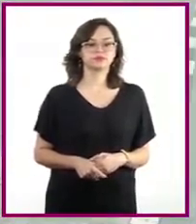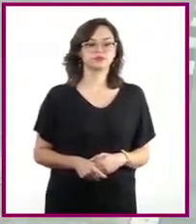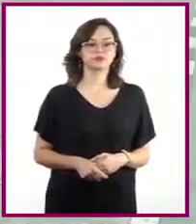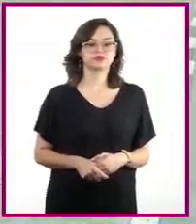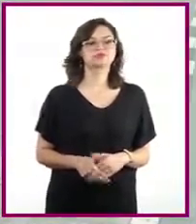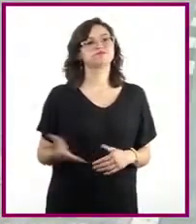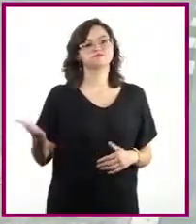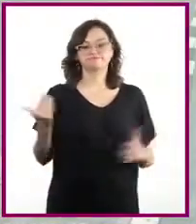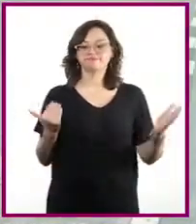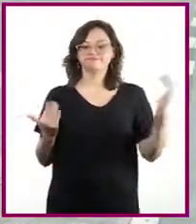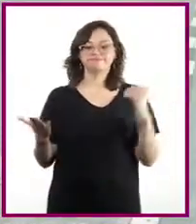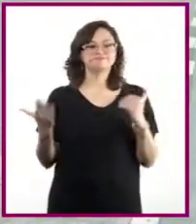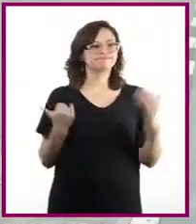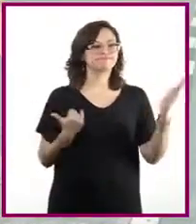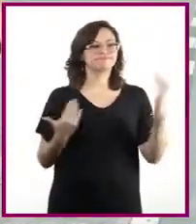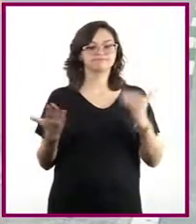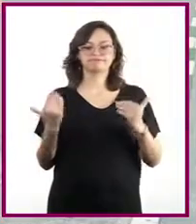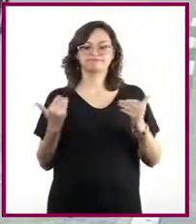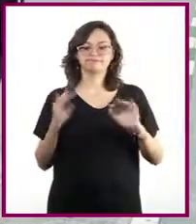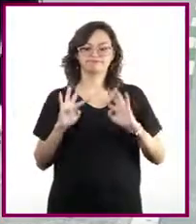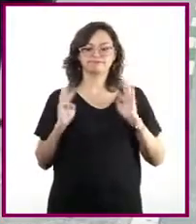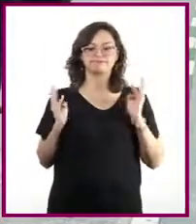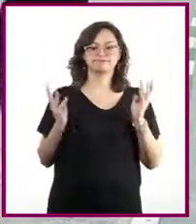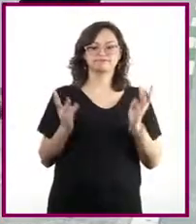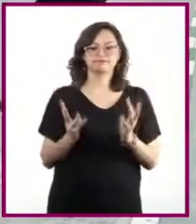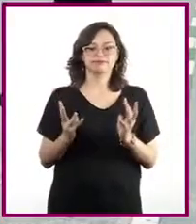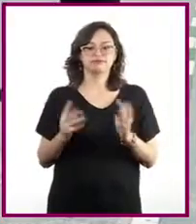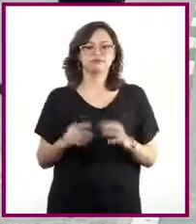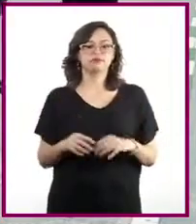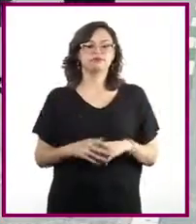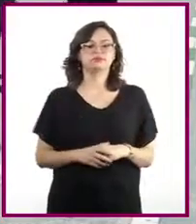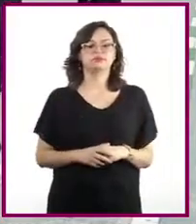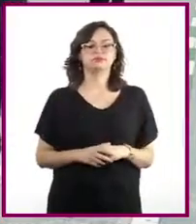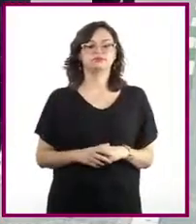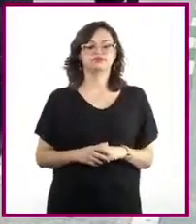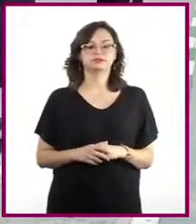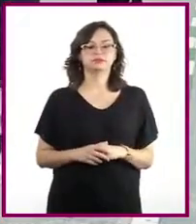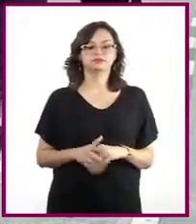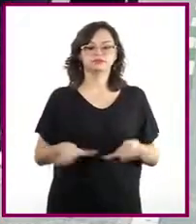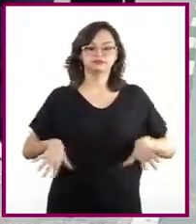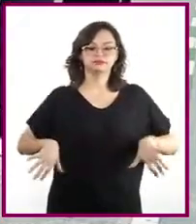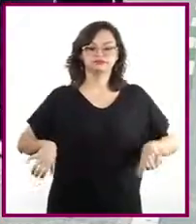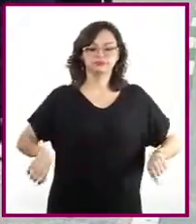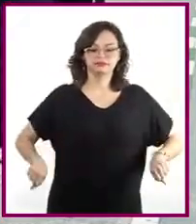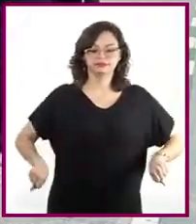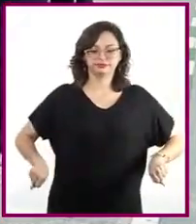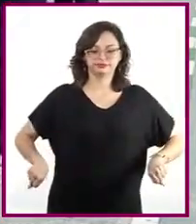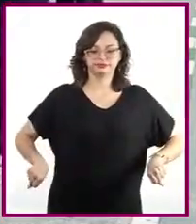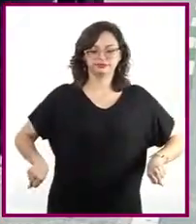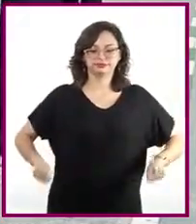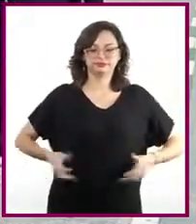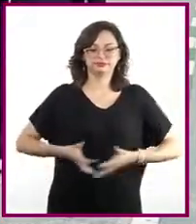Vengan todos, acérquense. Formemos un círculo y vamos a tomarnos de la mano.